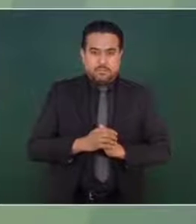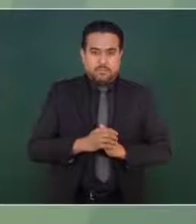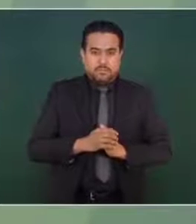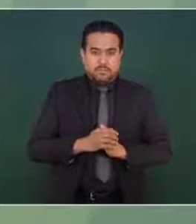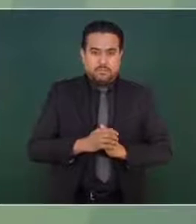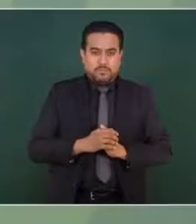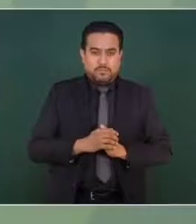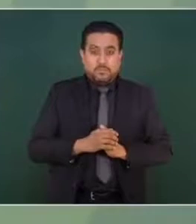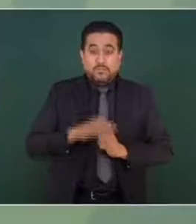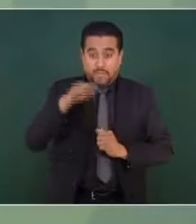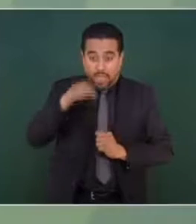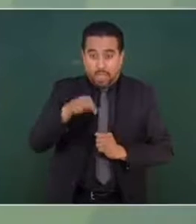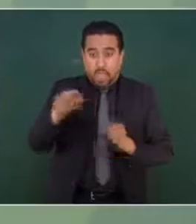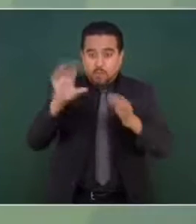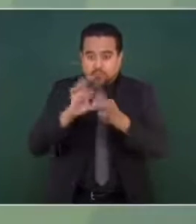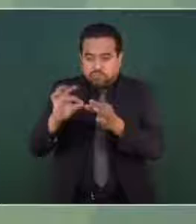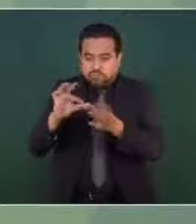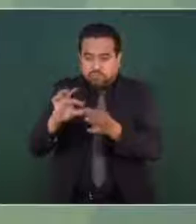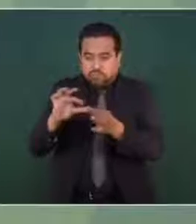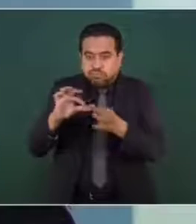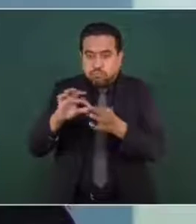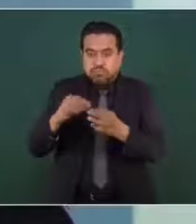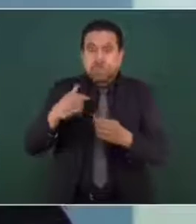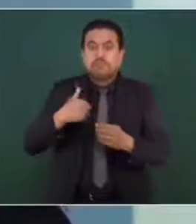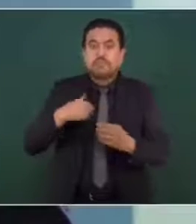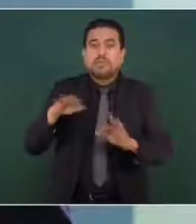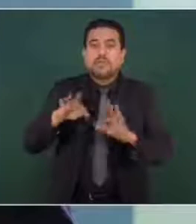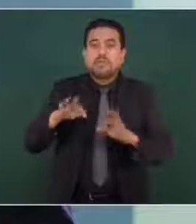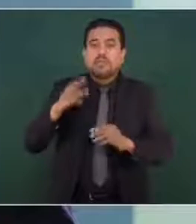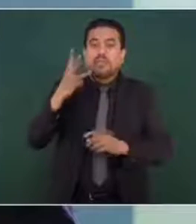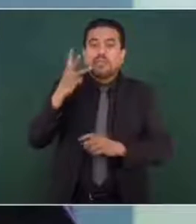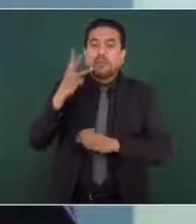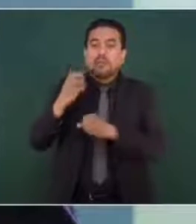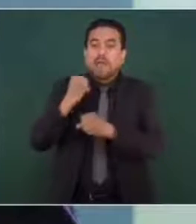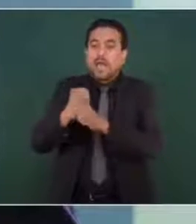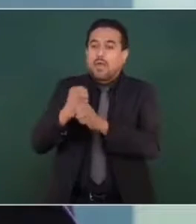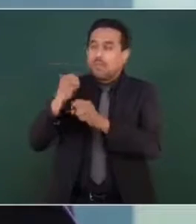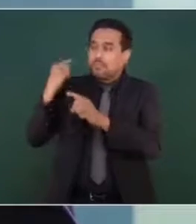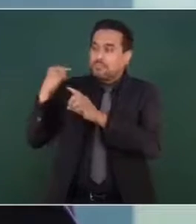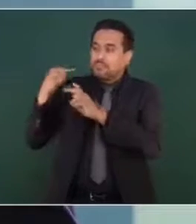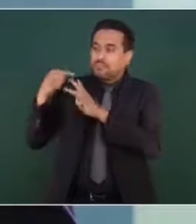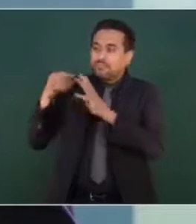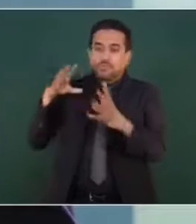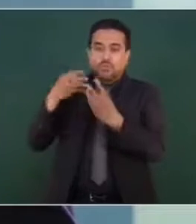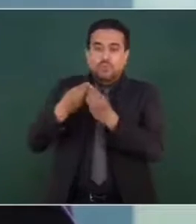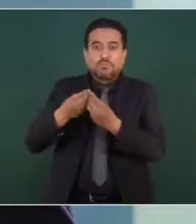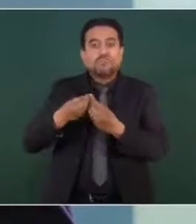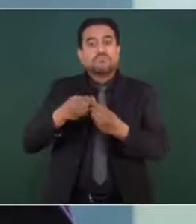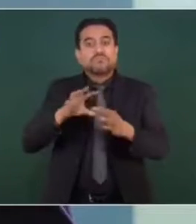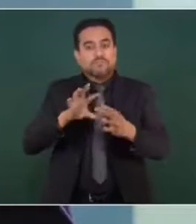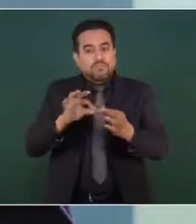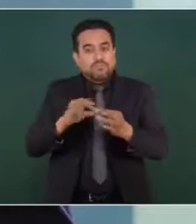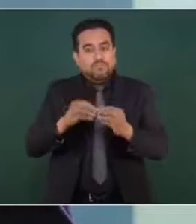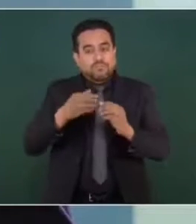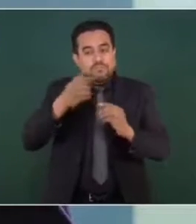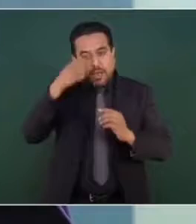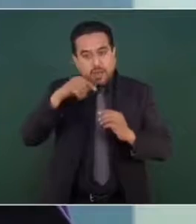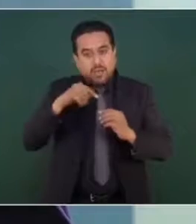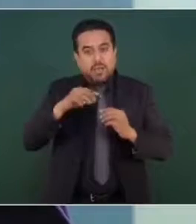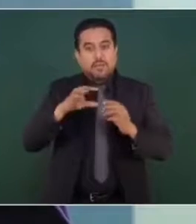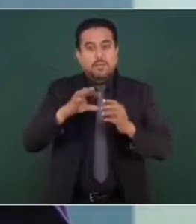se ha hecho en tres años y también lo que vamos a seguir